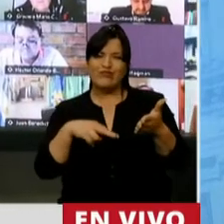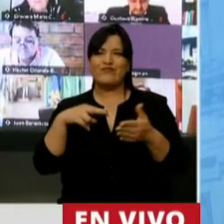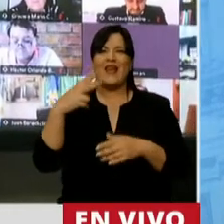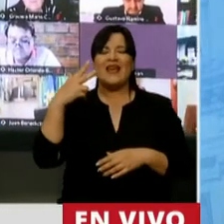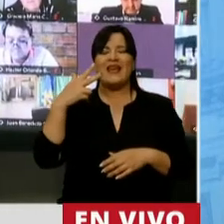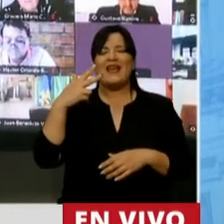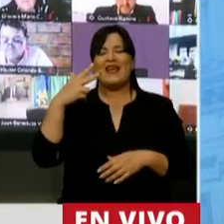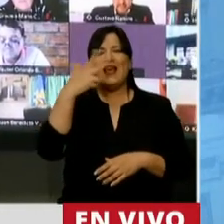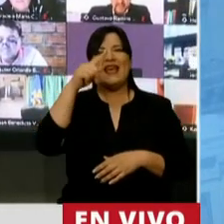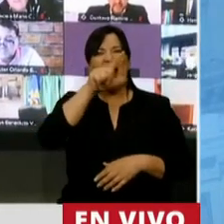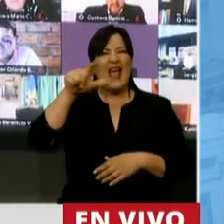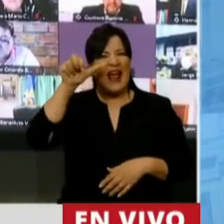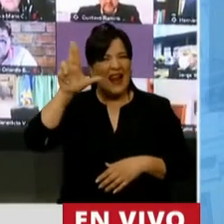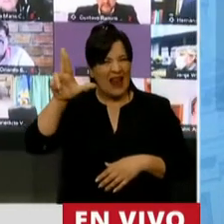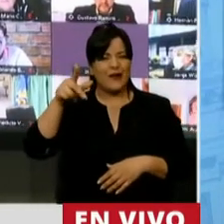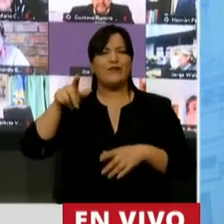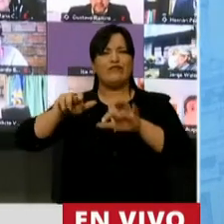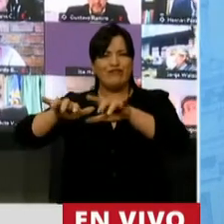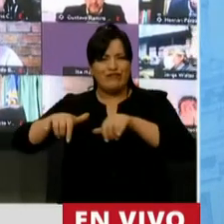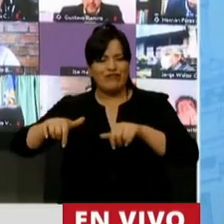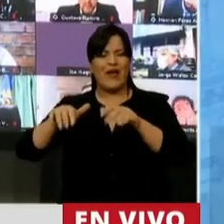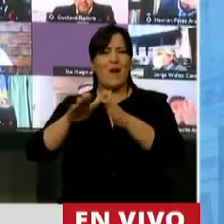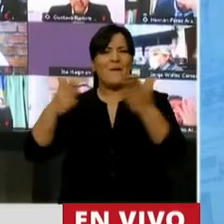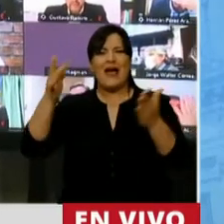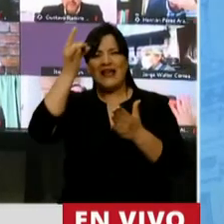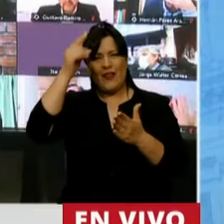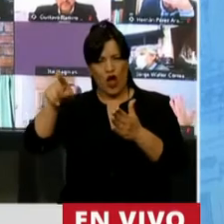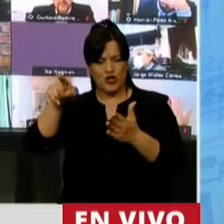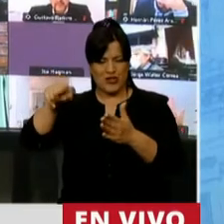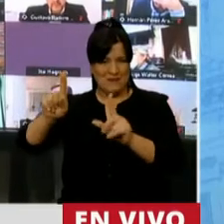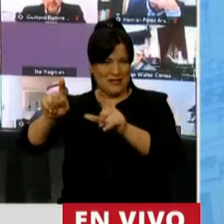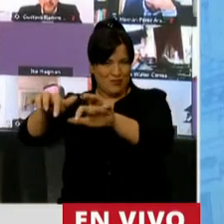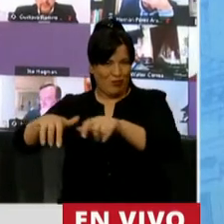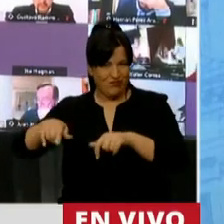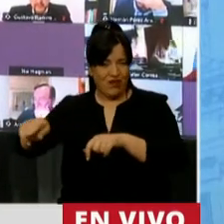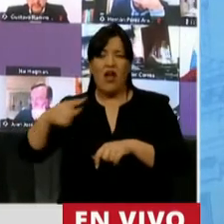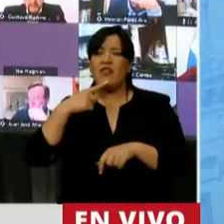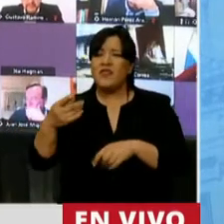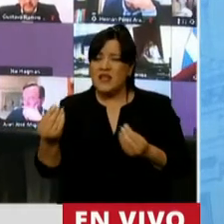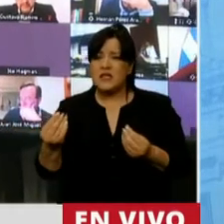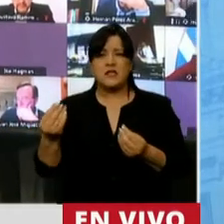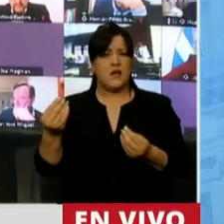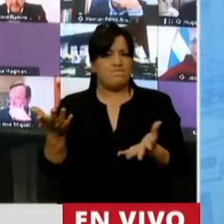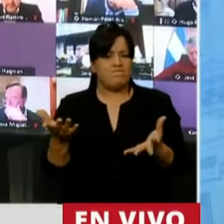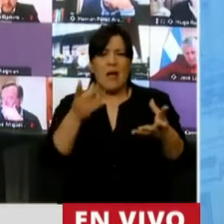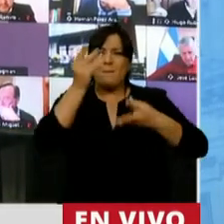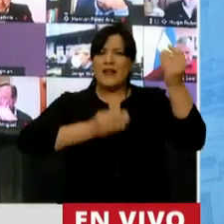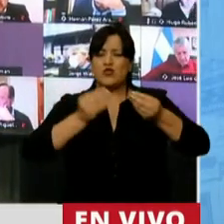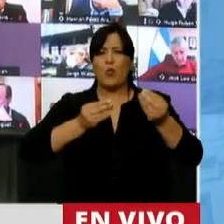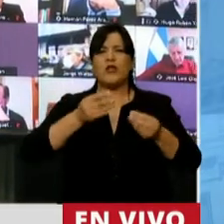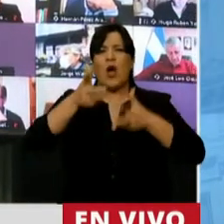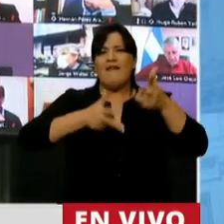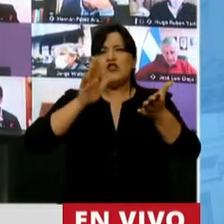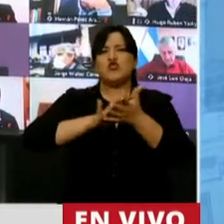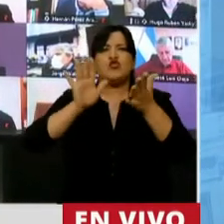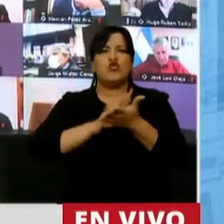Heller en una nota que escribiera para el diario Página 12, en donde decía que no se puede tratar un presupuesto hablando solo